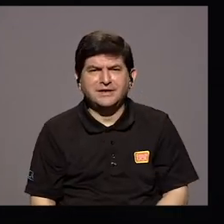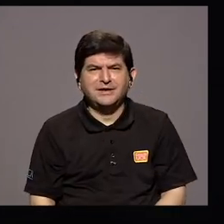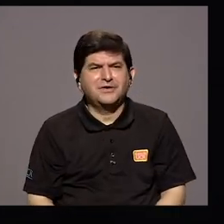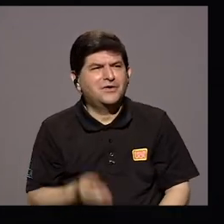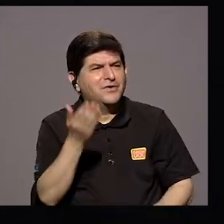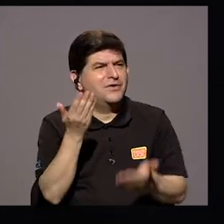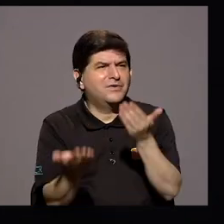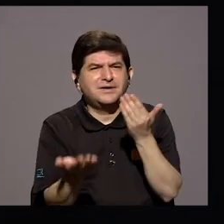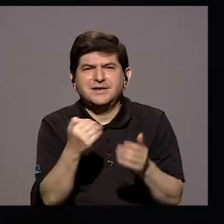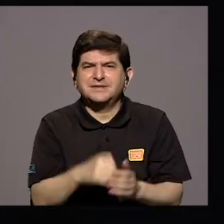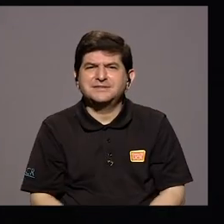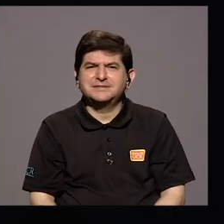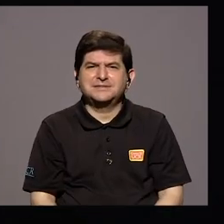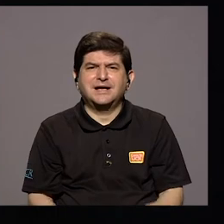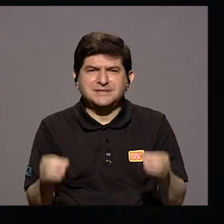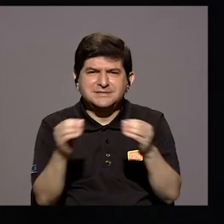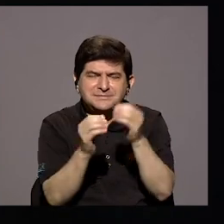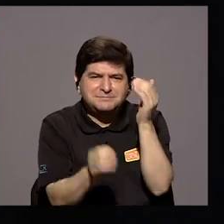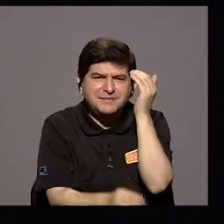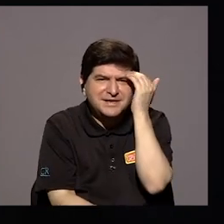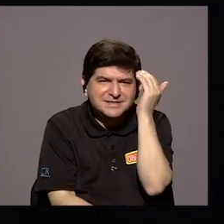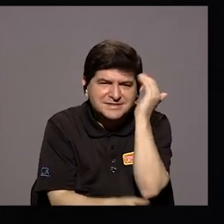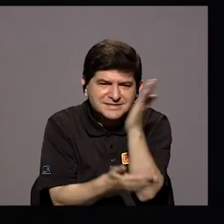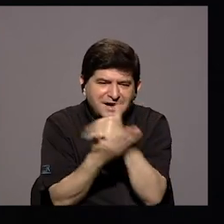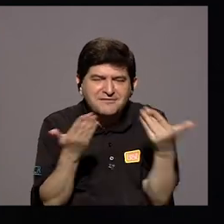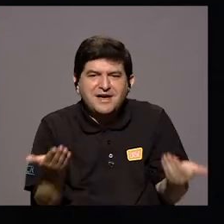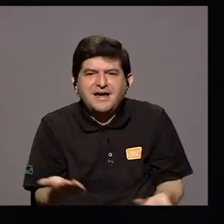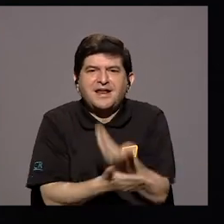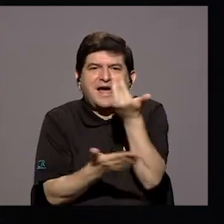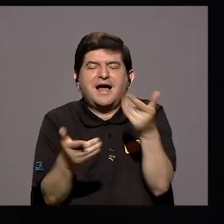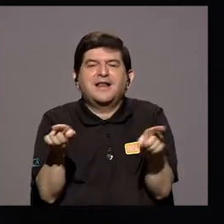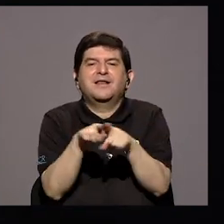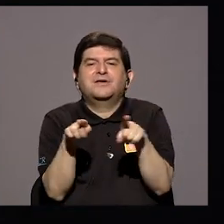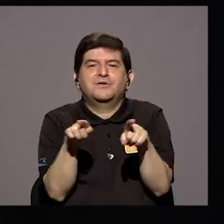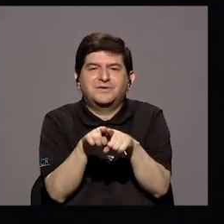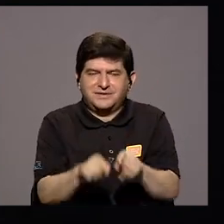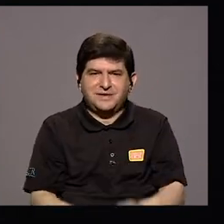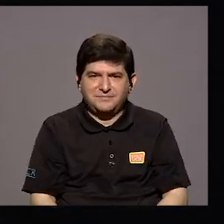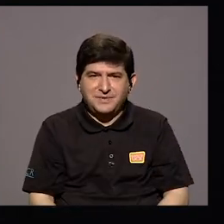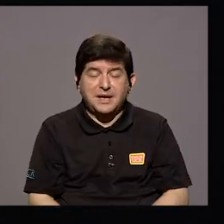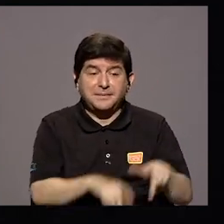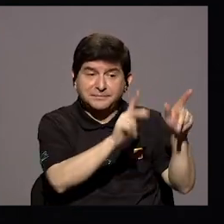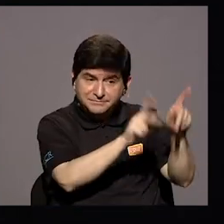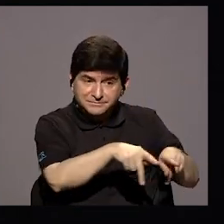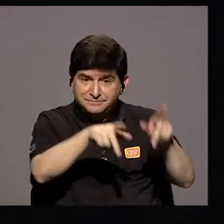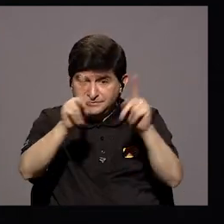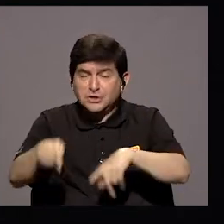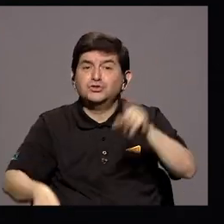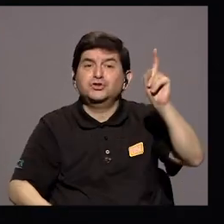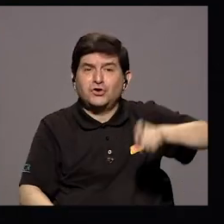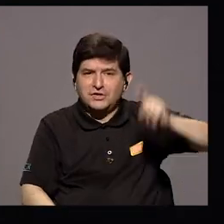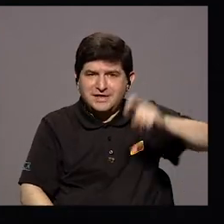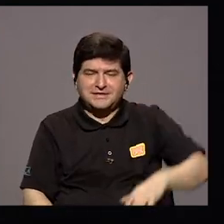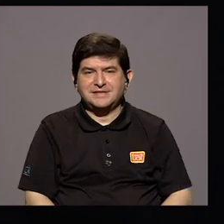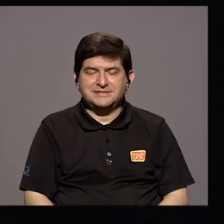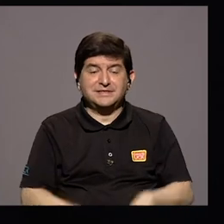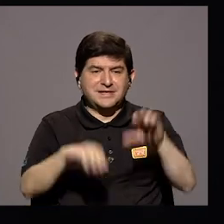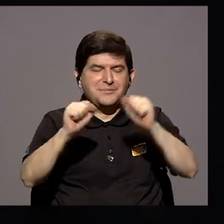Saber Algo Nuevo Es También Porque Las Personas Necesitan Congregarse